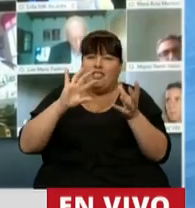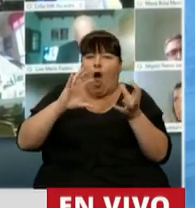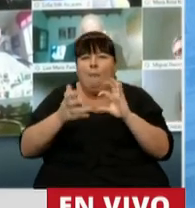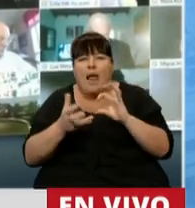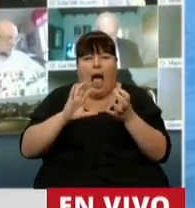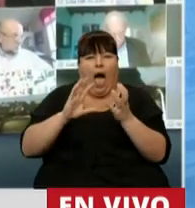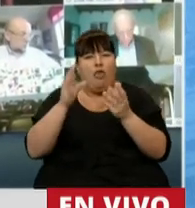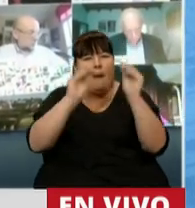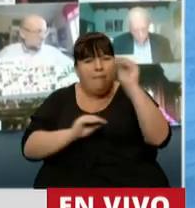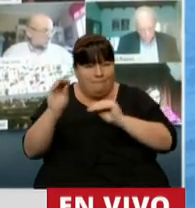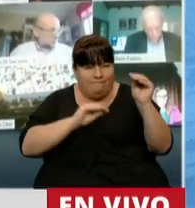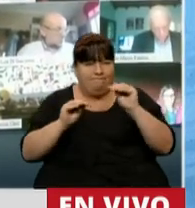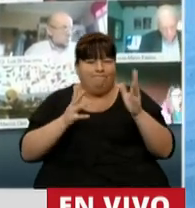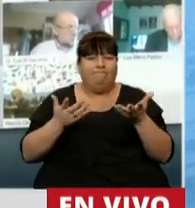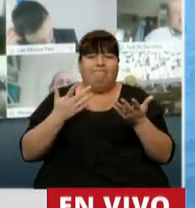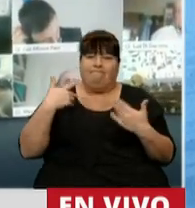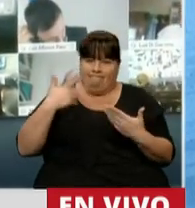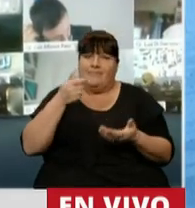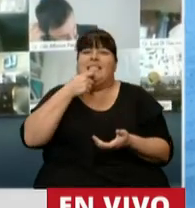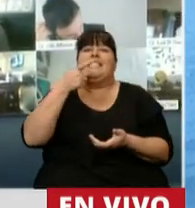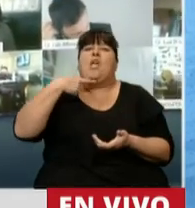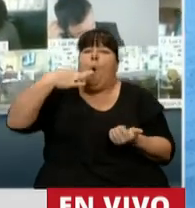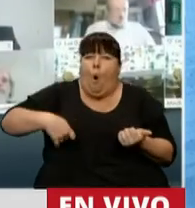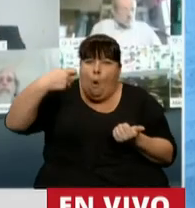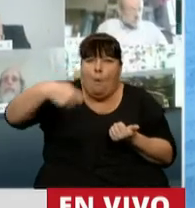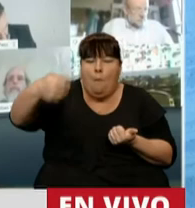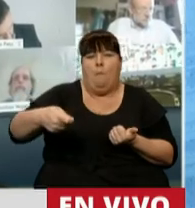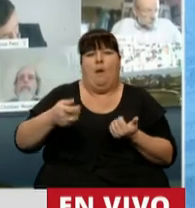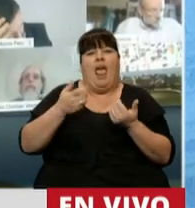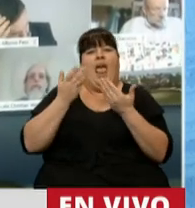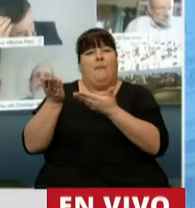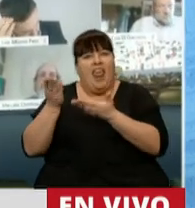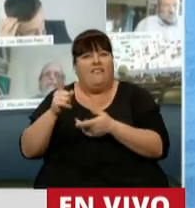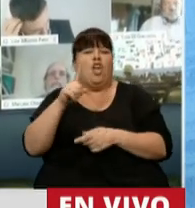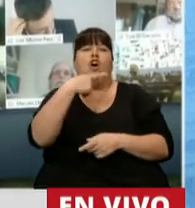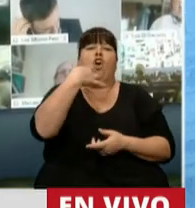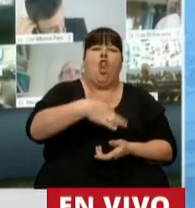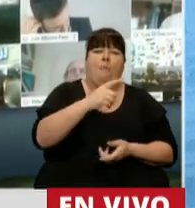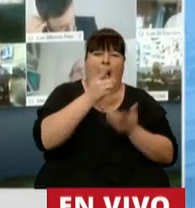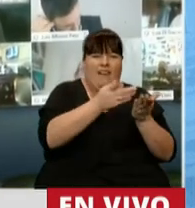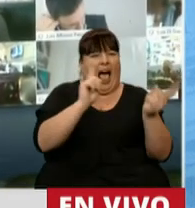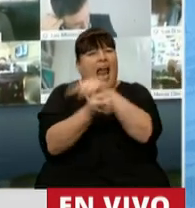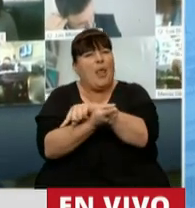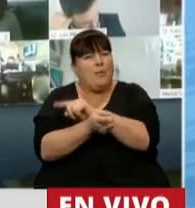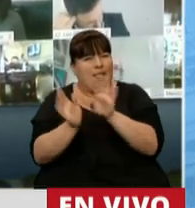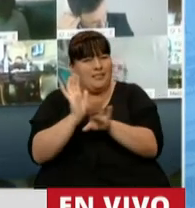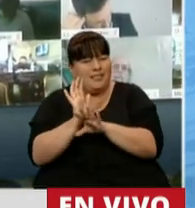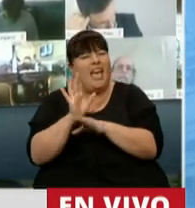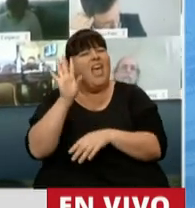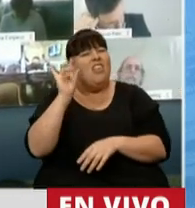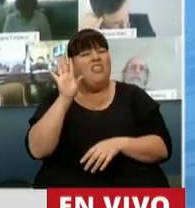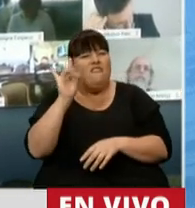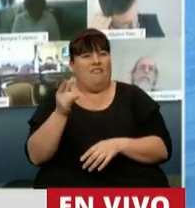Una moratoria castiga a los que han cumplido, beneficia a los que no han cumplido. Es muy